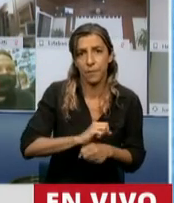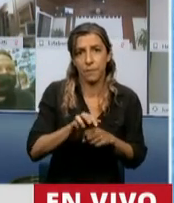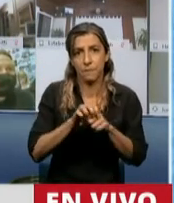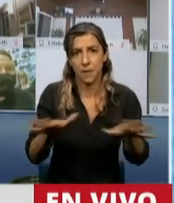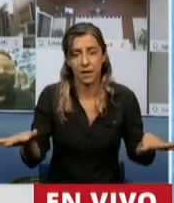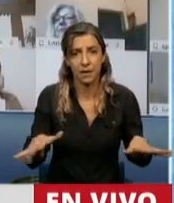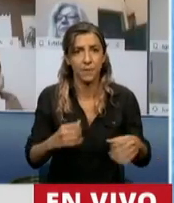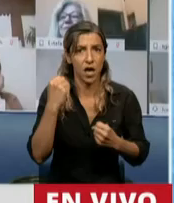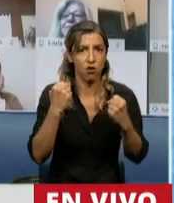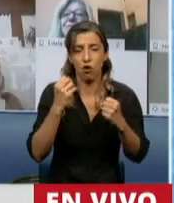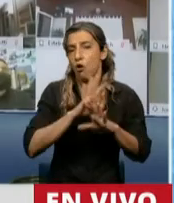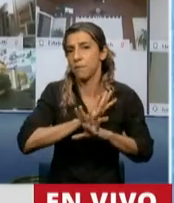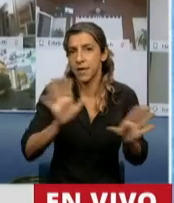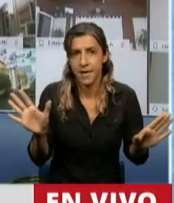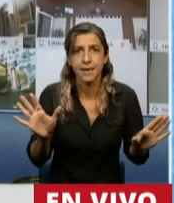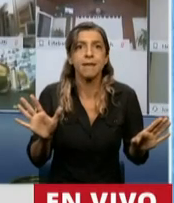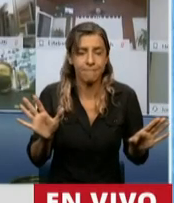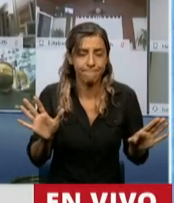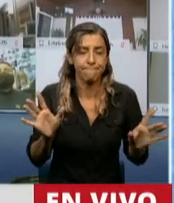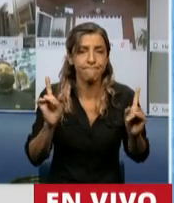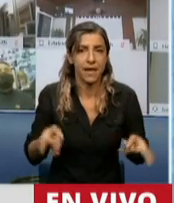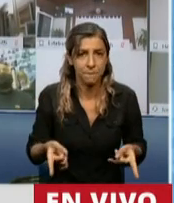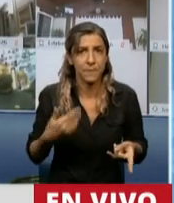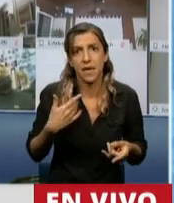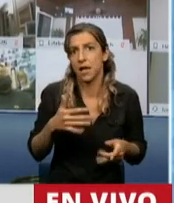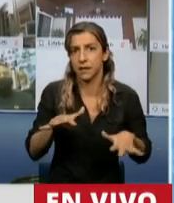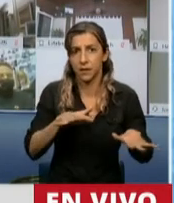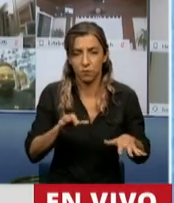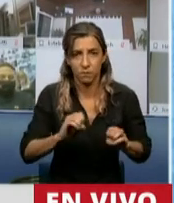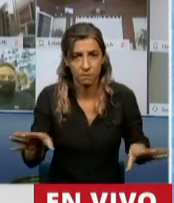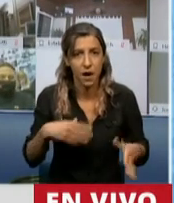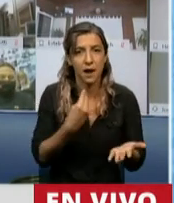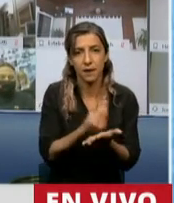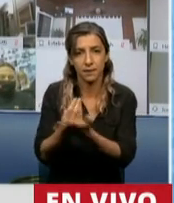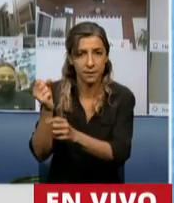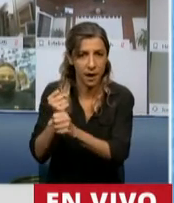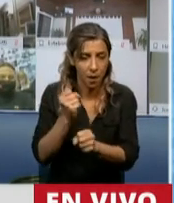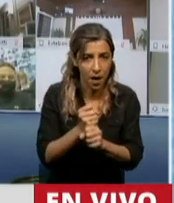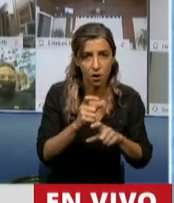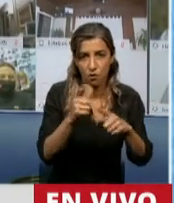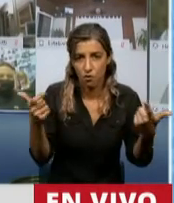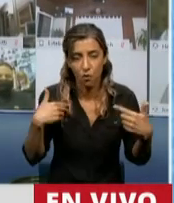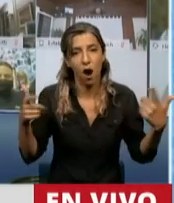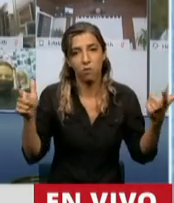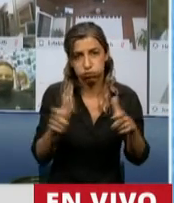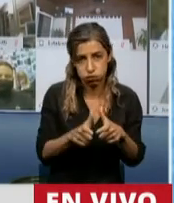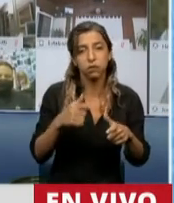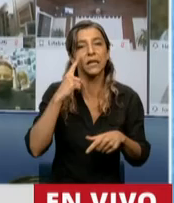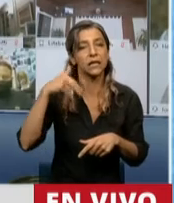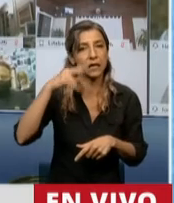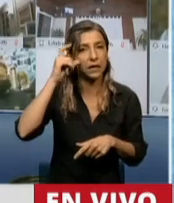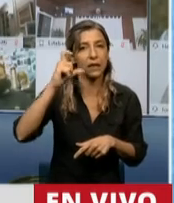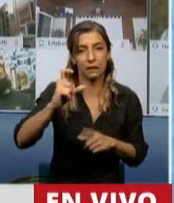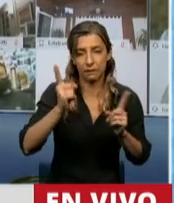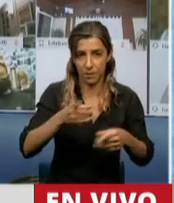actividad económica. Por supuesto que hay problemas en el empleo que se reflejaron en el INDEC ayer y también en las pautas de